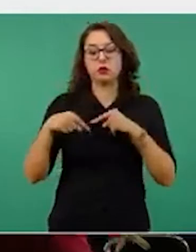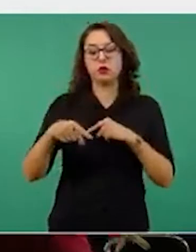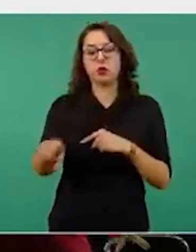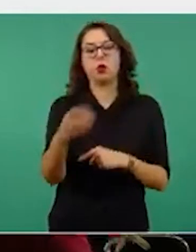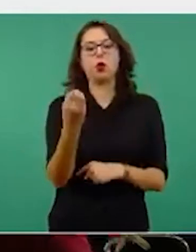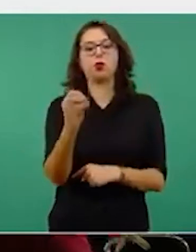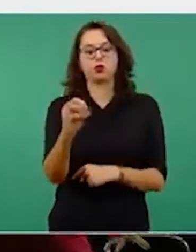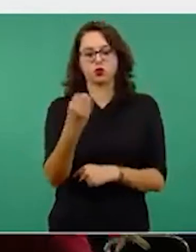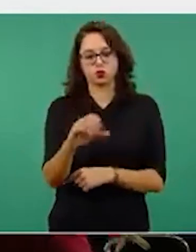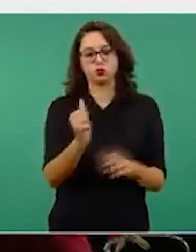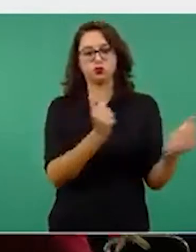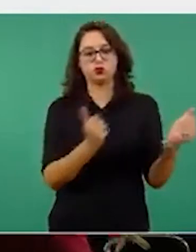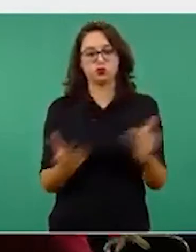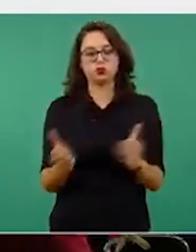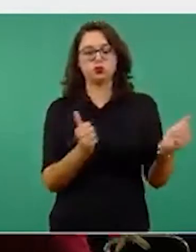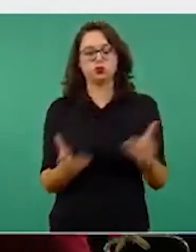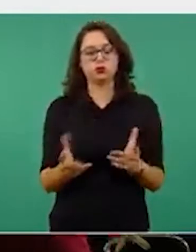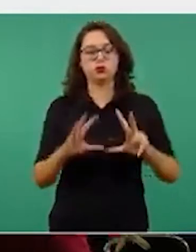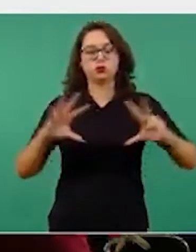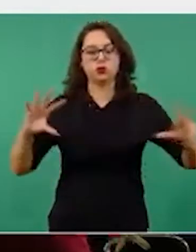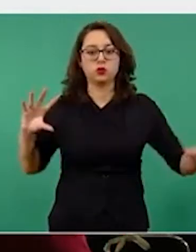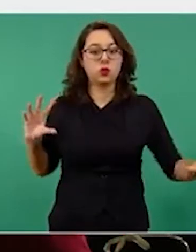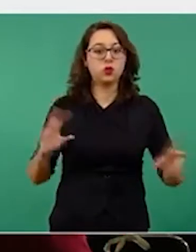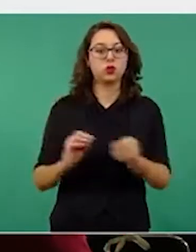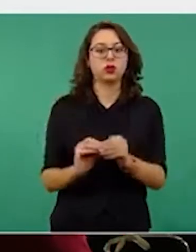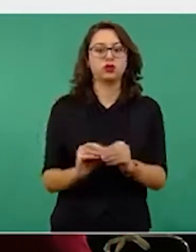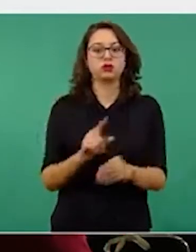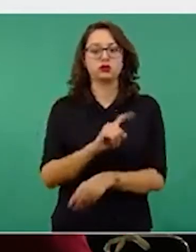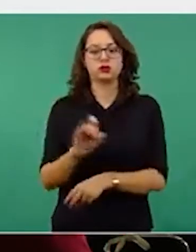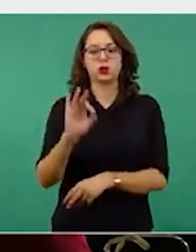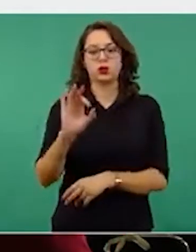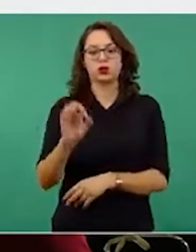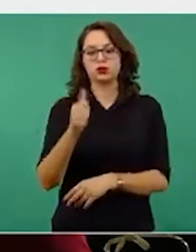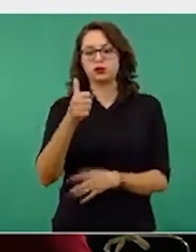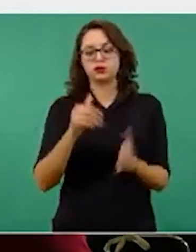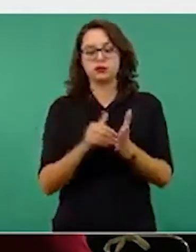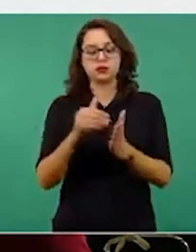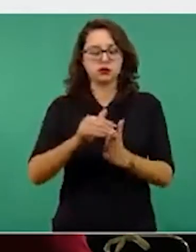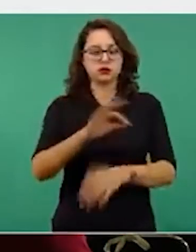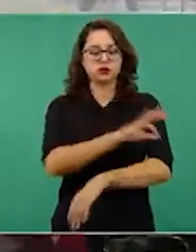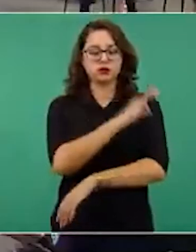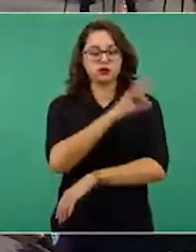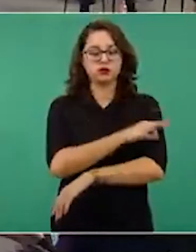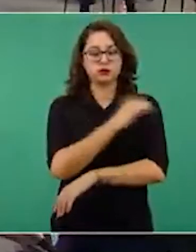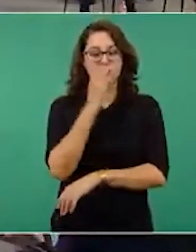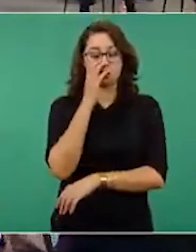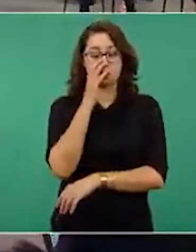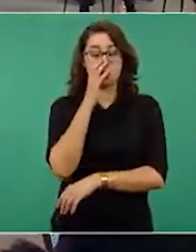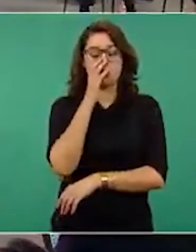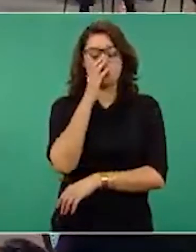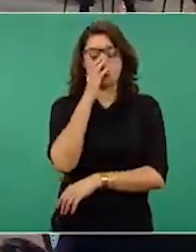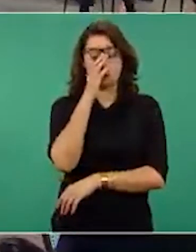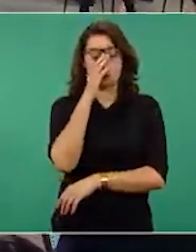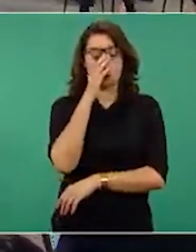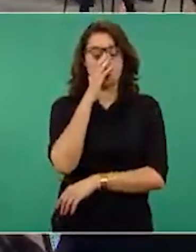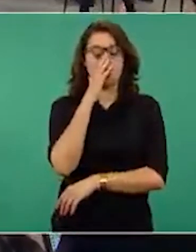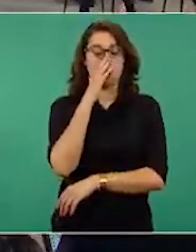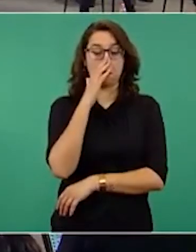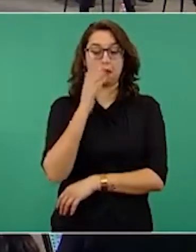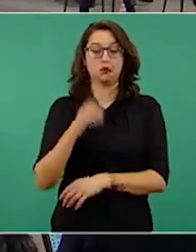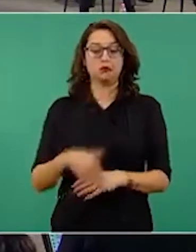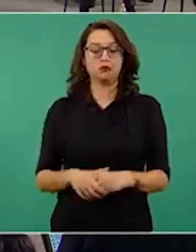aproximadamente 146 millones de dosis para el programa. Vale la pena destacar